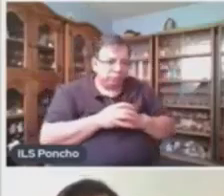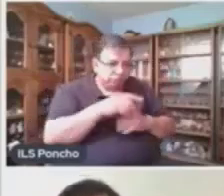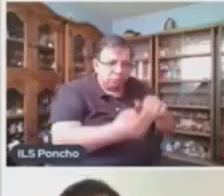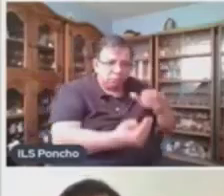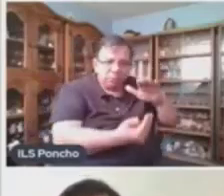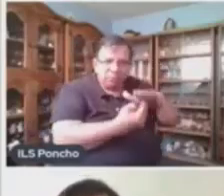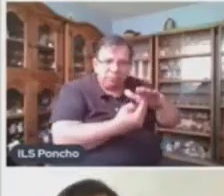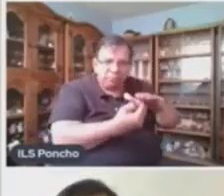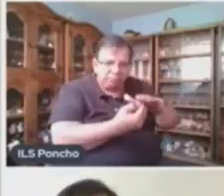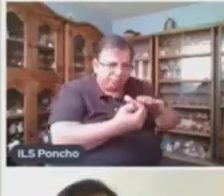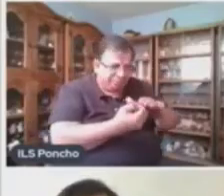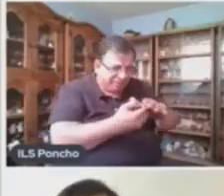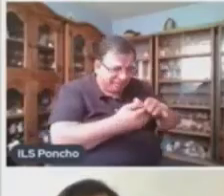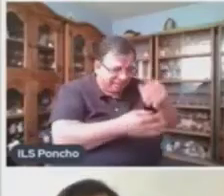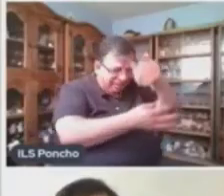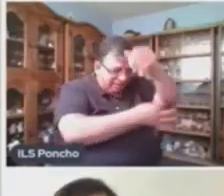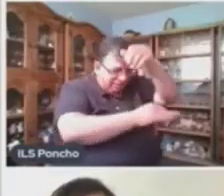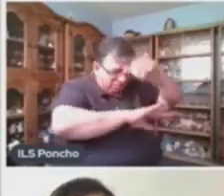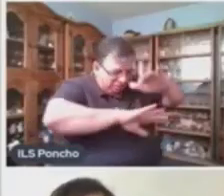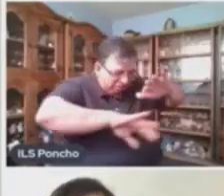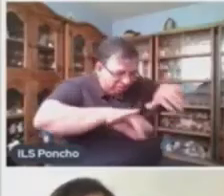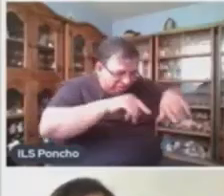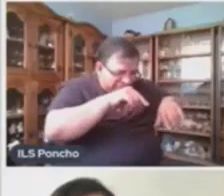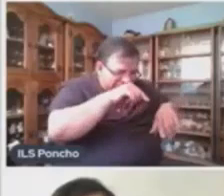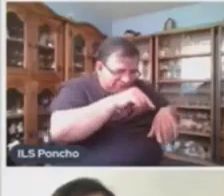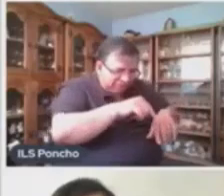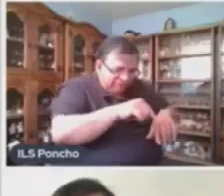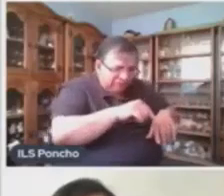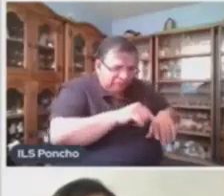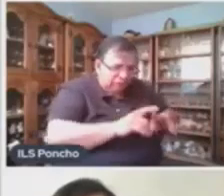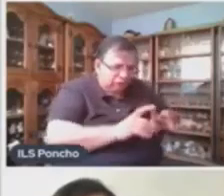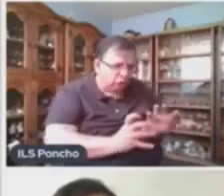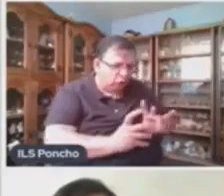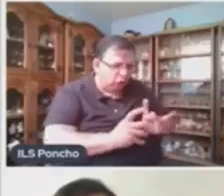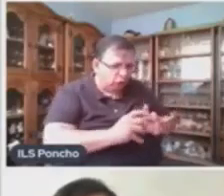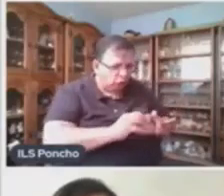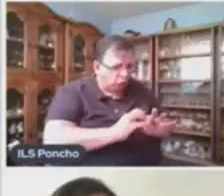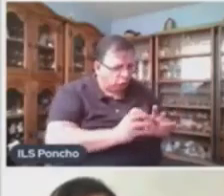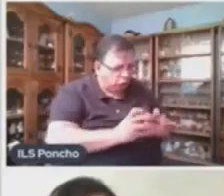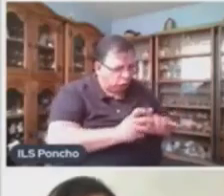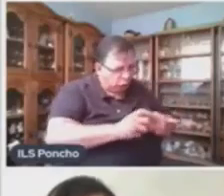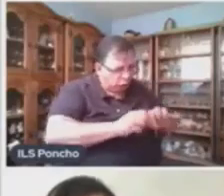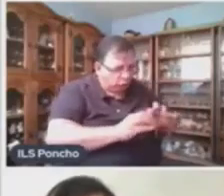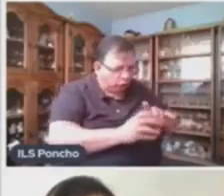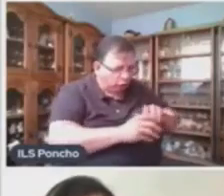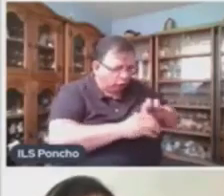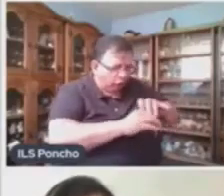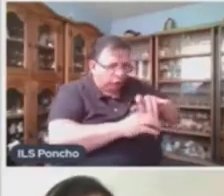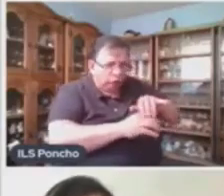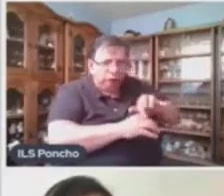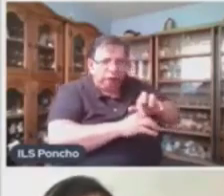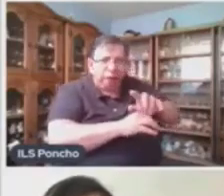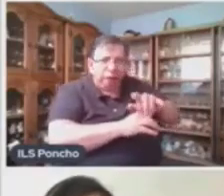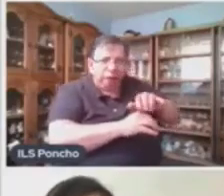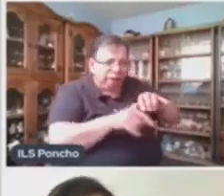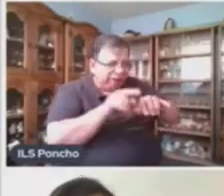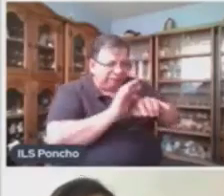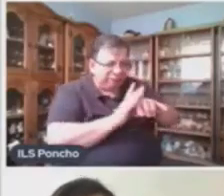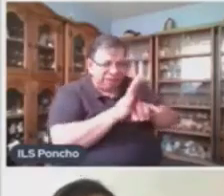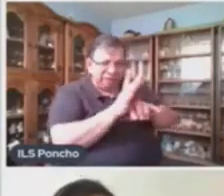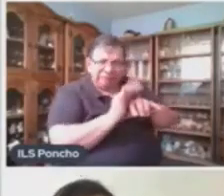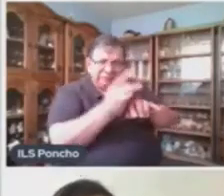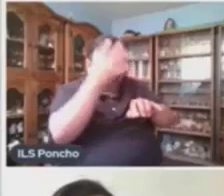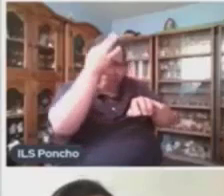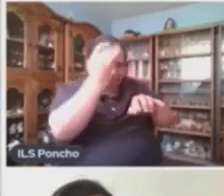Entre Las Plumas Moviendo Lentamente Las Patas Velludas